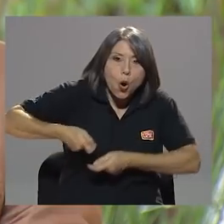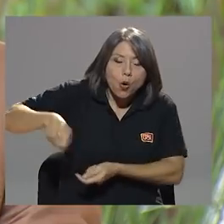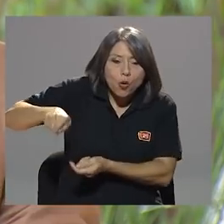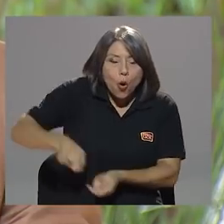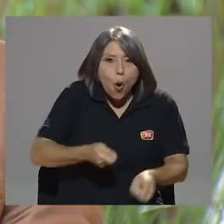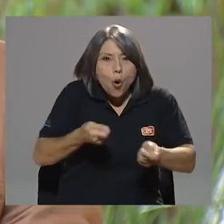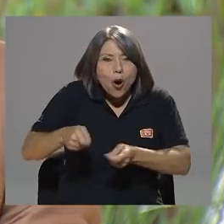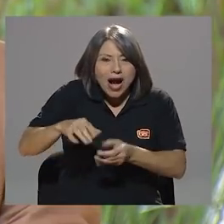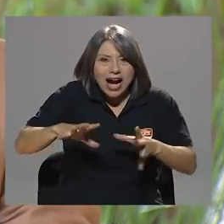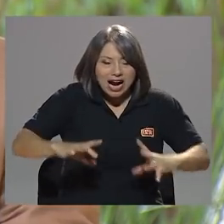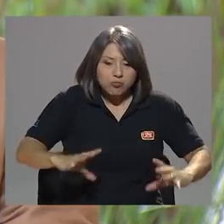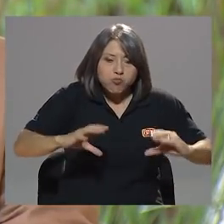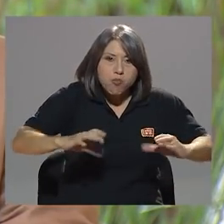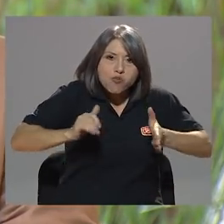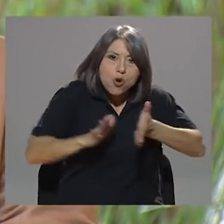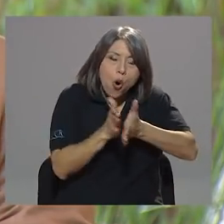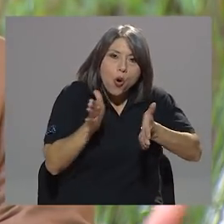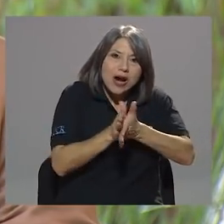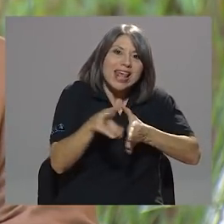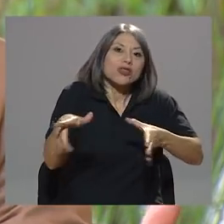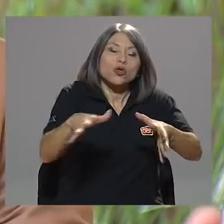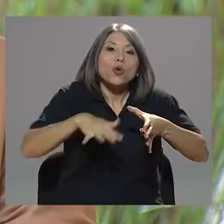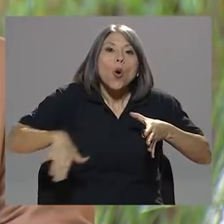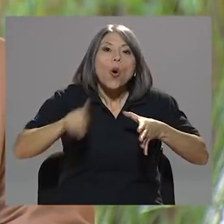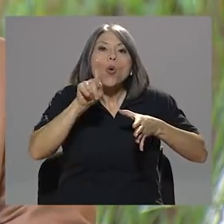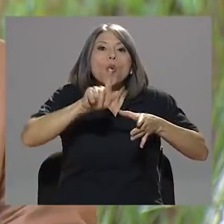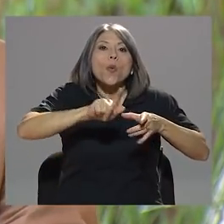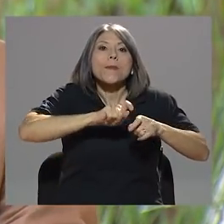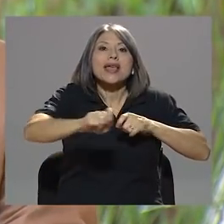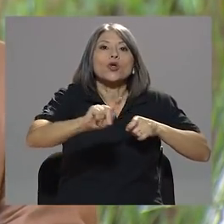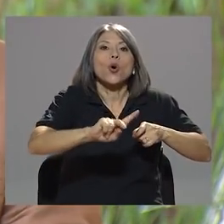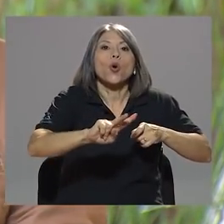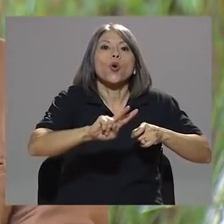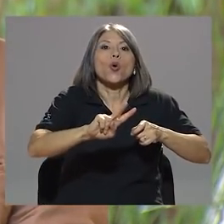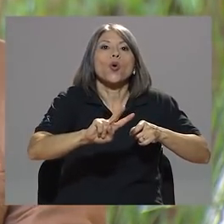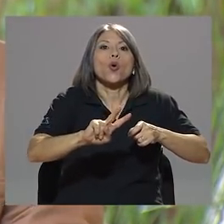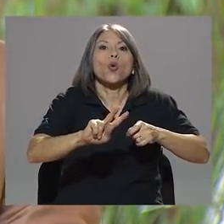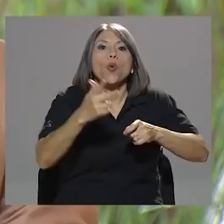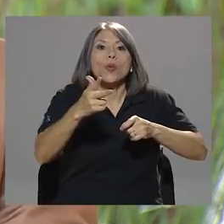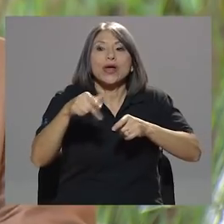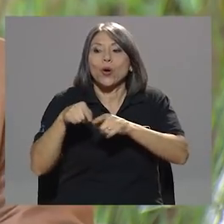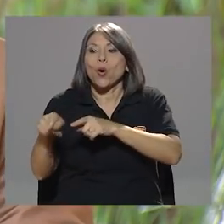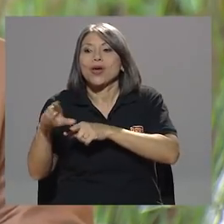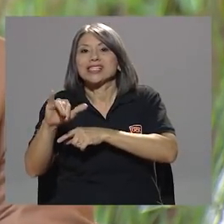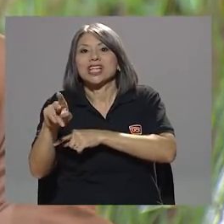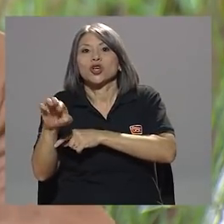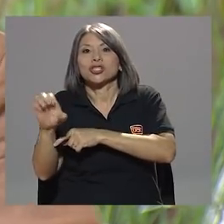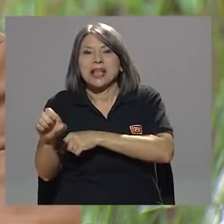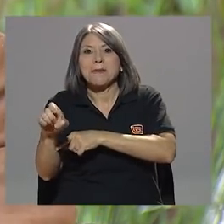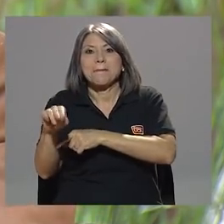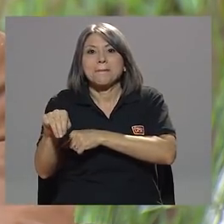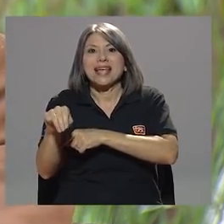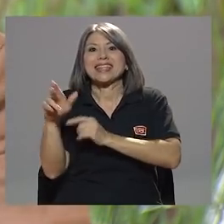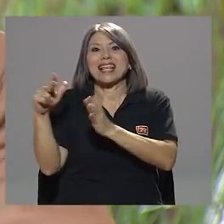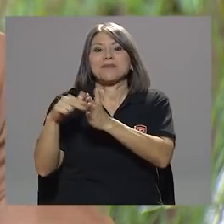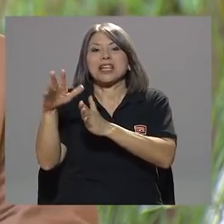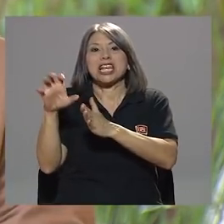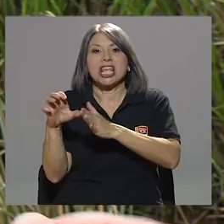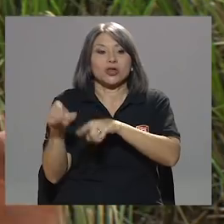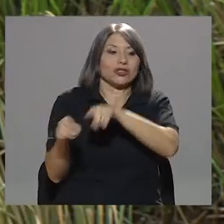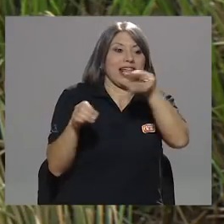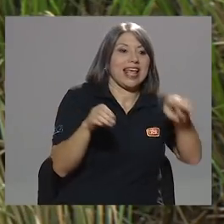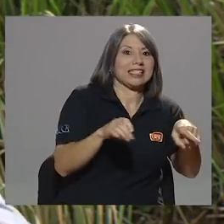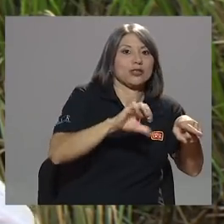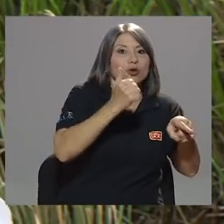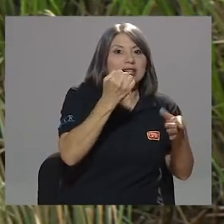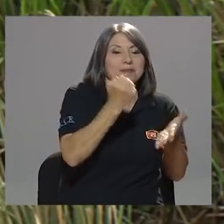gastaba con Sinocen cerca de veintiséis a treinta mil colones. Y con las otras marcas, entre cuarenta y cinco y cincuenta y cinco.